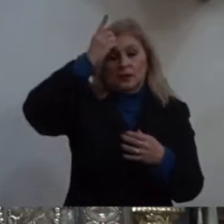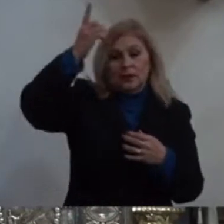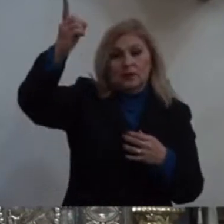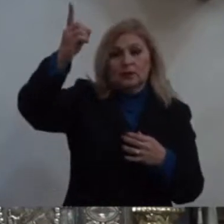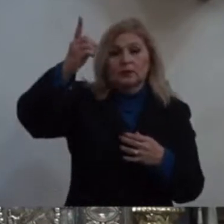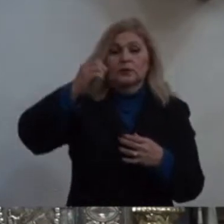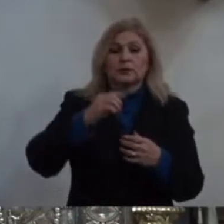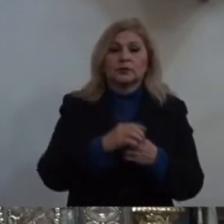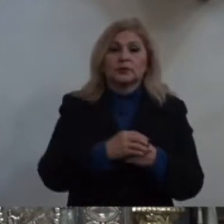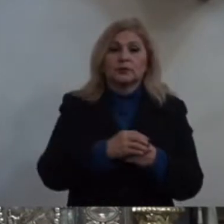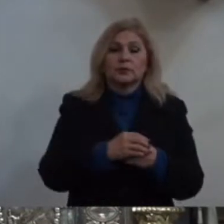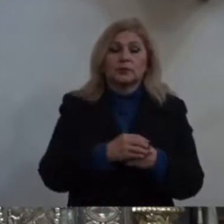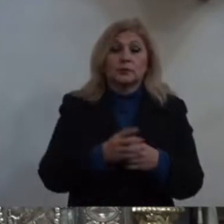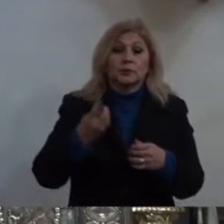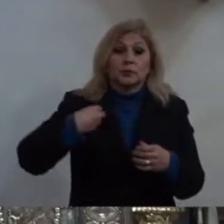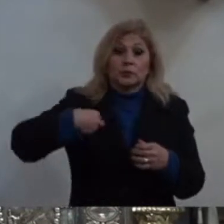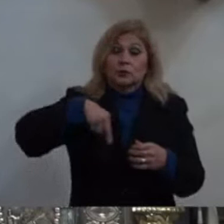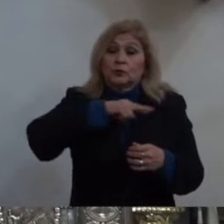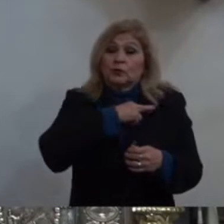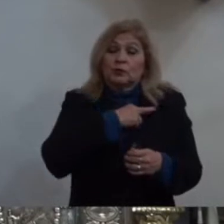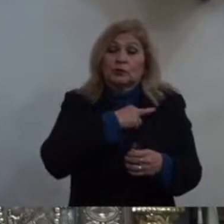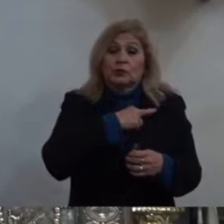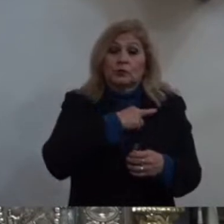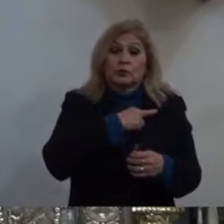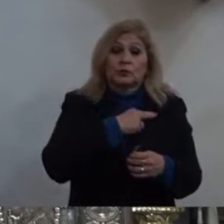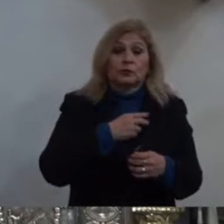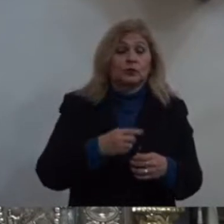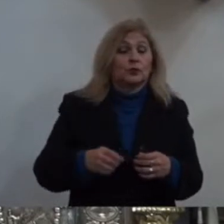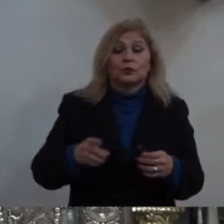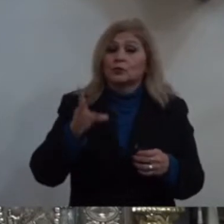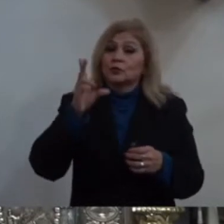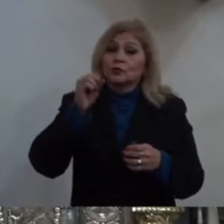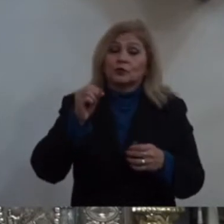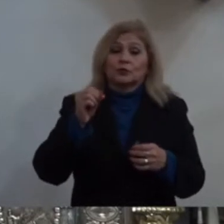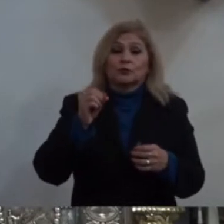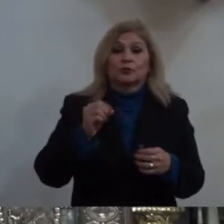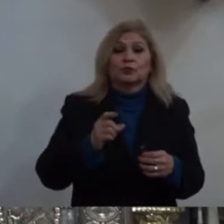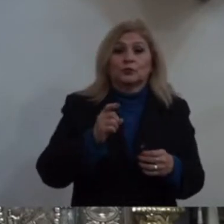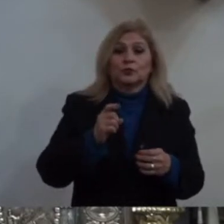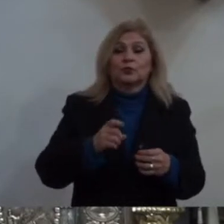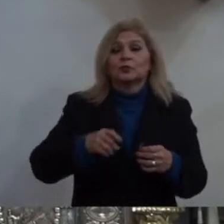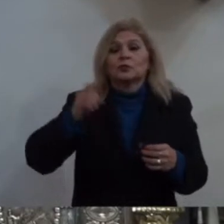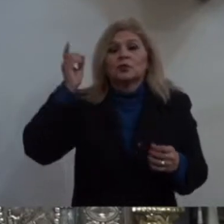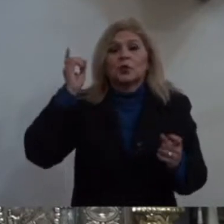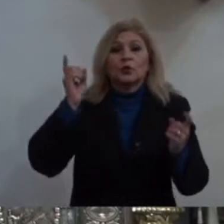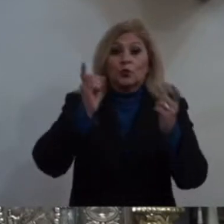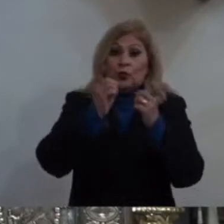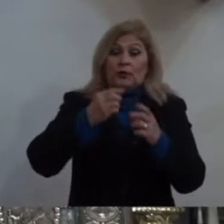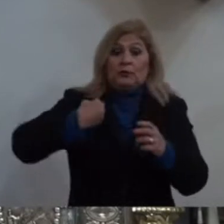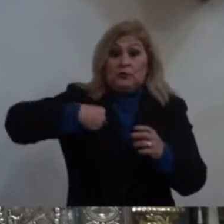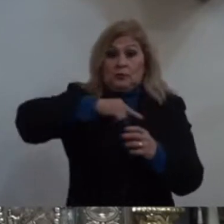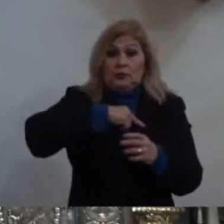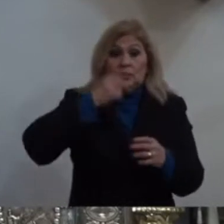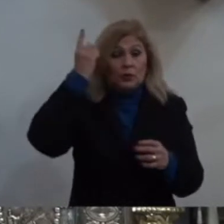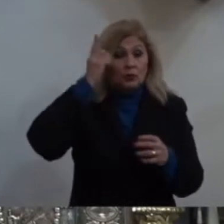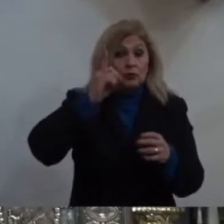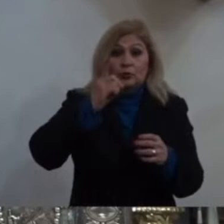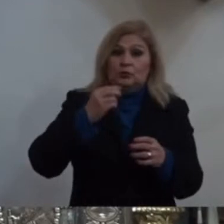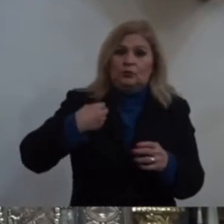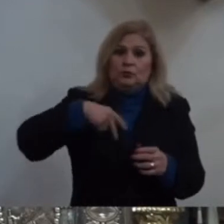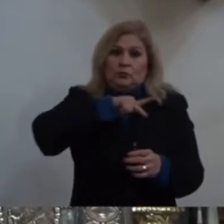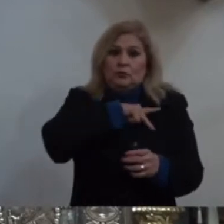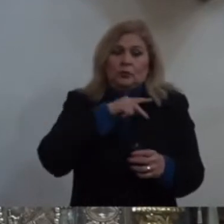No somos dueños de nuestra vida Ni de la vida de los demás Es un